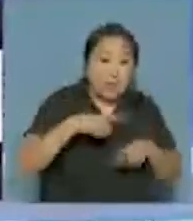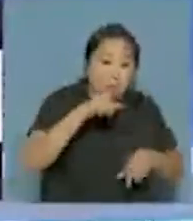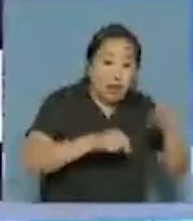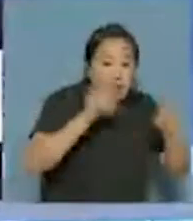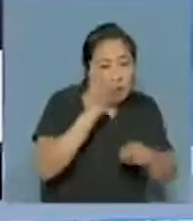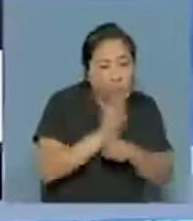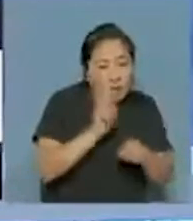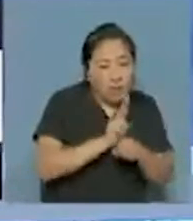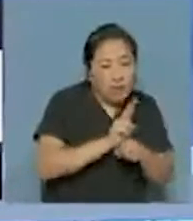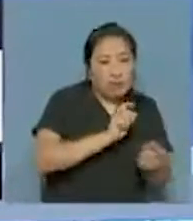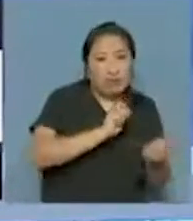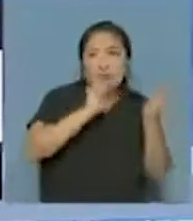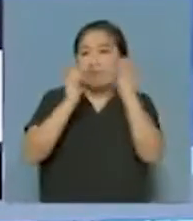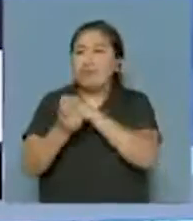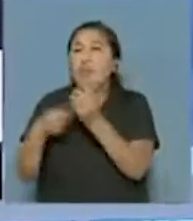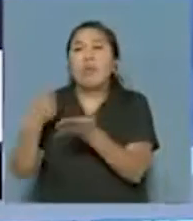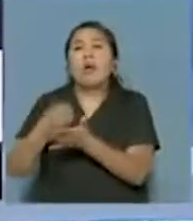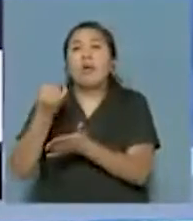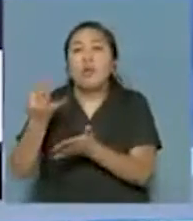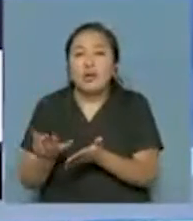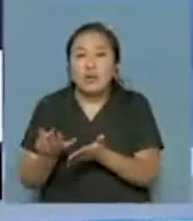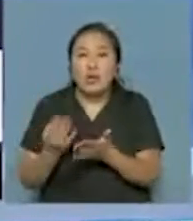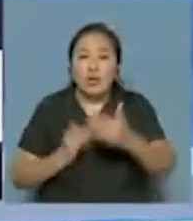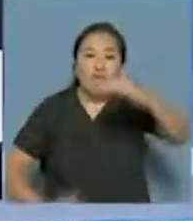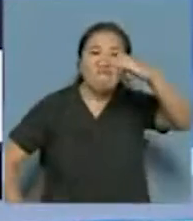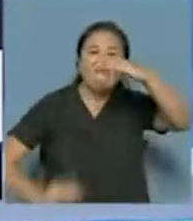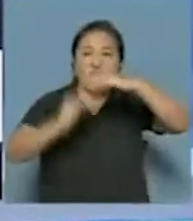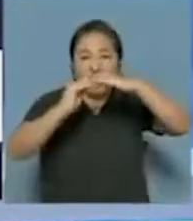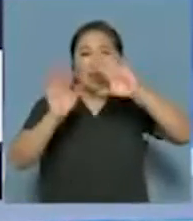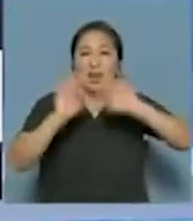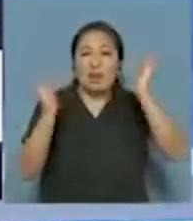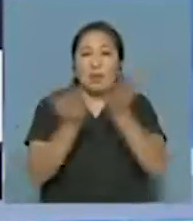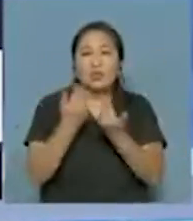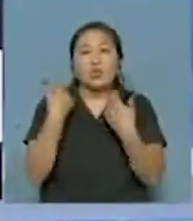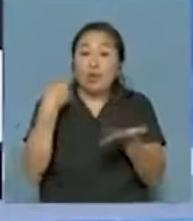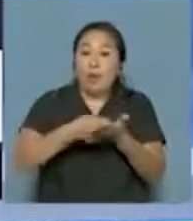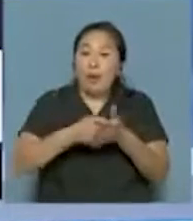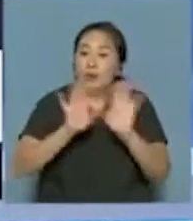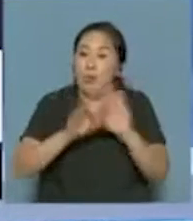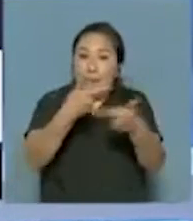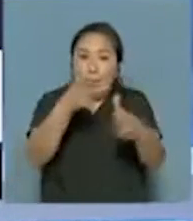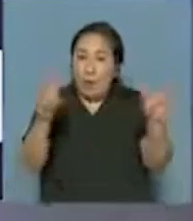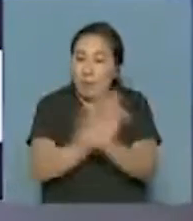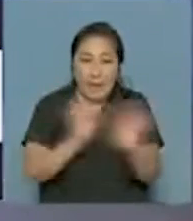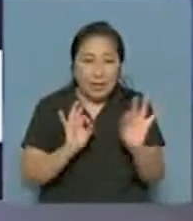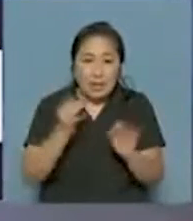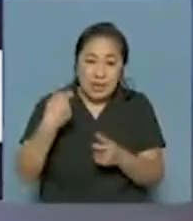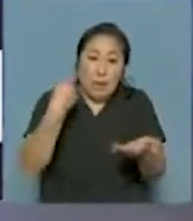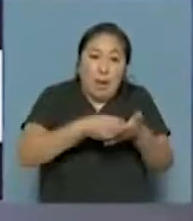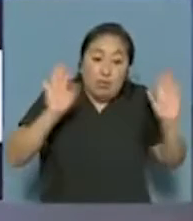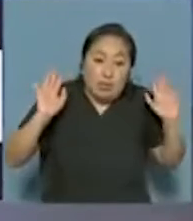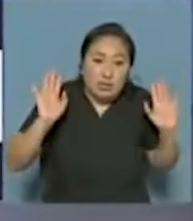Claro. Si lo volcamos al precio, sabemos que tenemos el techo del precio internacional, que te dice, hasta acá te pago, no hay más, esto es lo que hay.